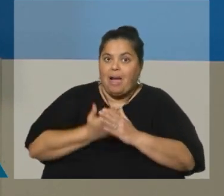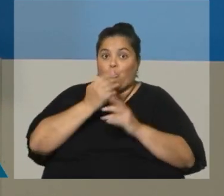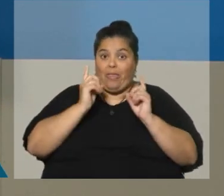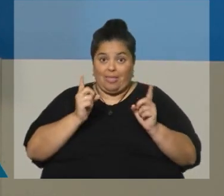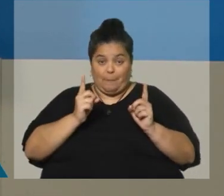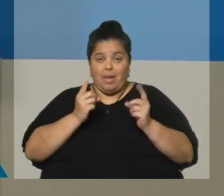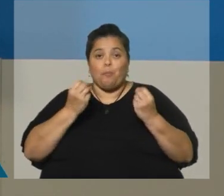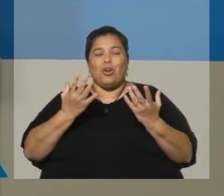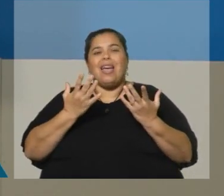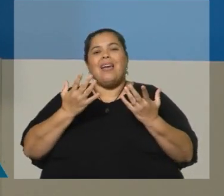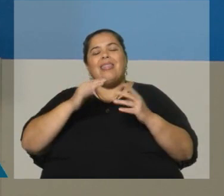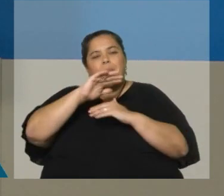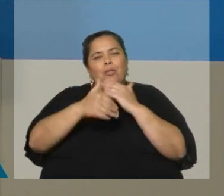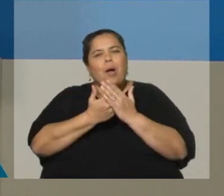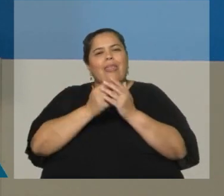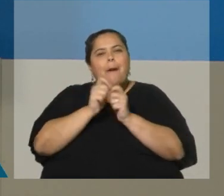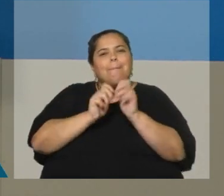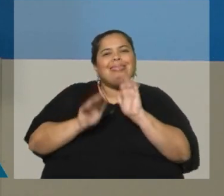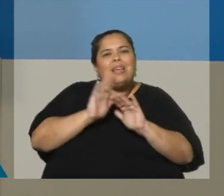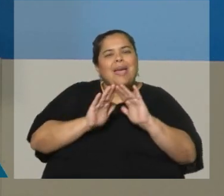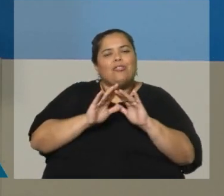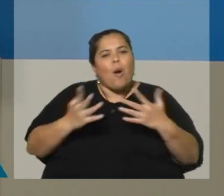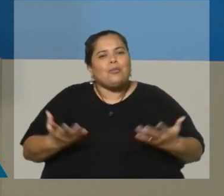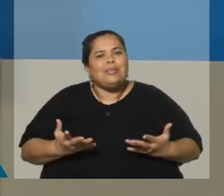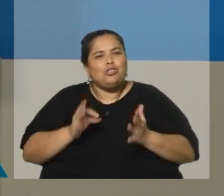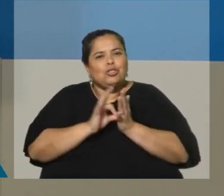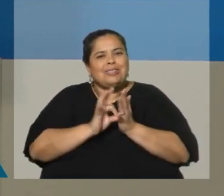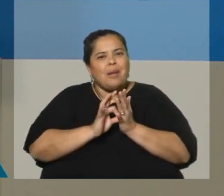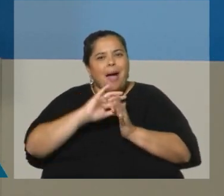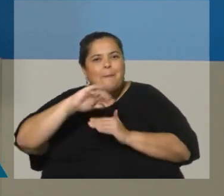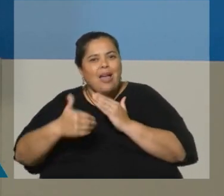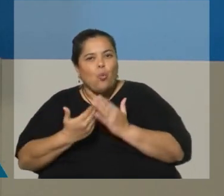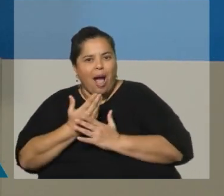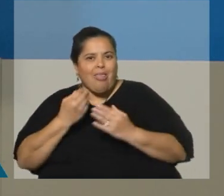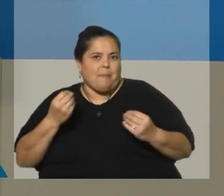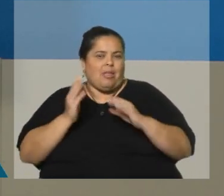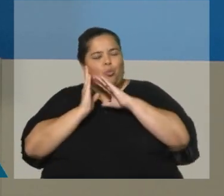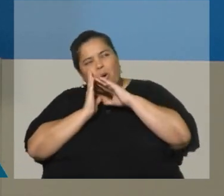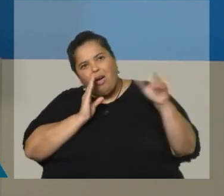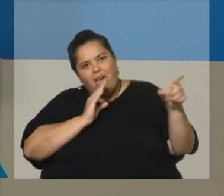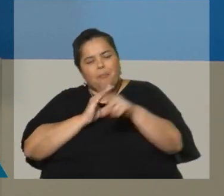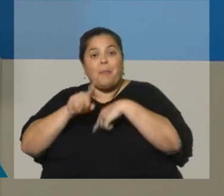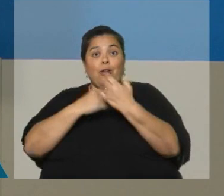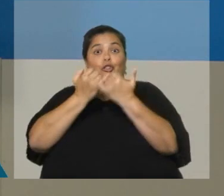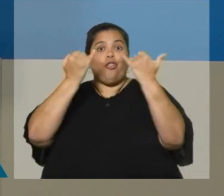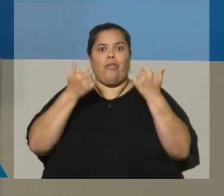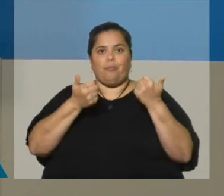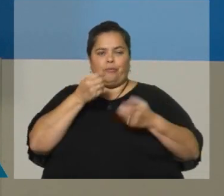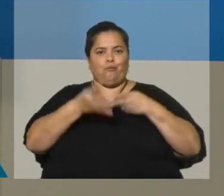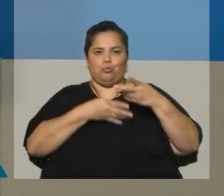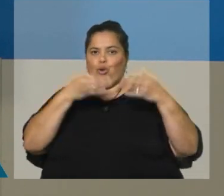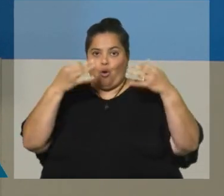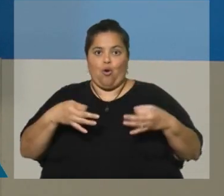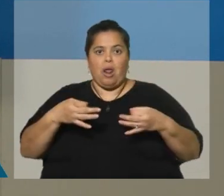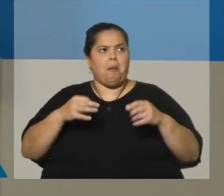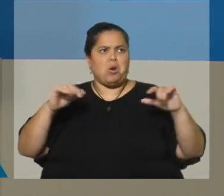actualizaciones de los sistemas y mantenimiento durante las madrugadas. Así que ha funcionado muy bien. También, digamos, no hemos tenido